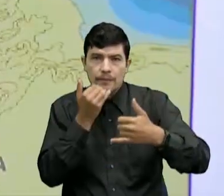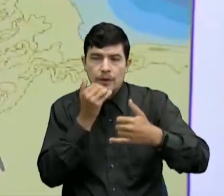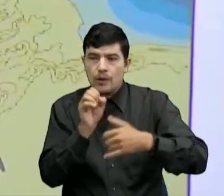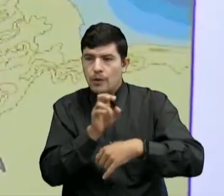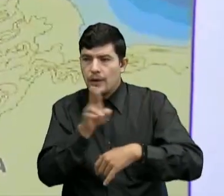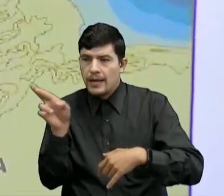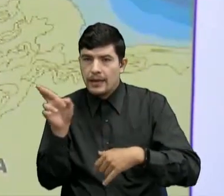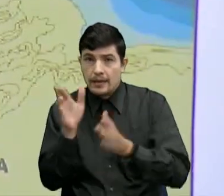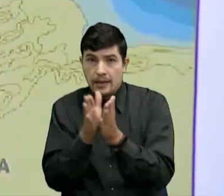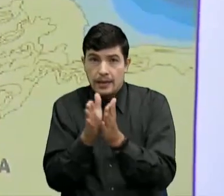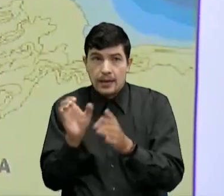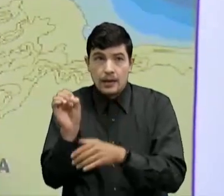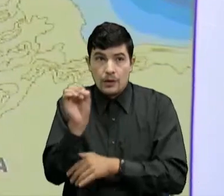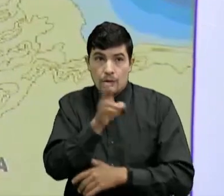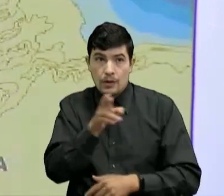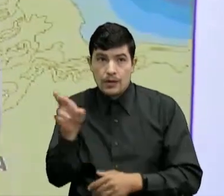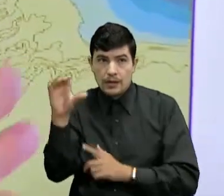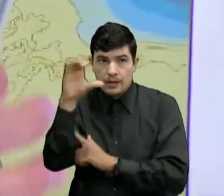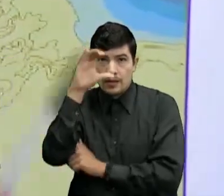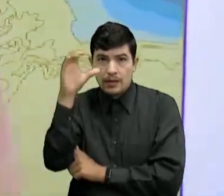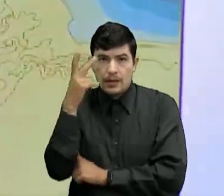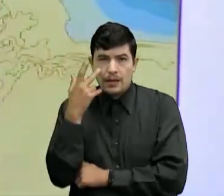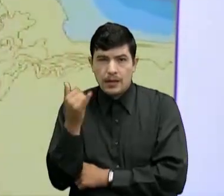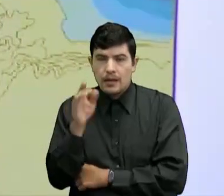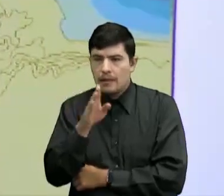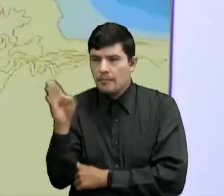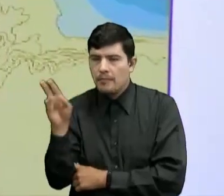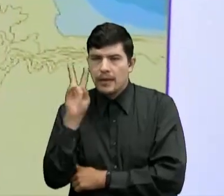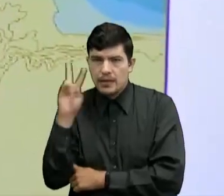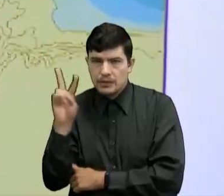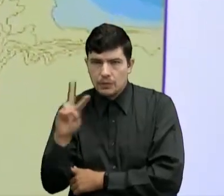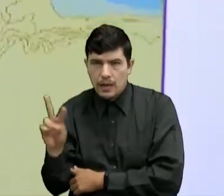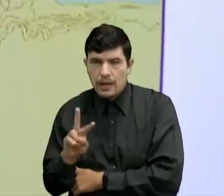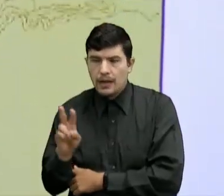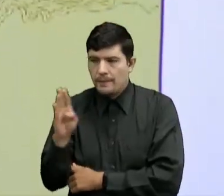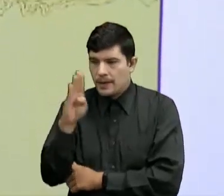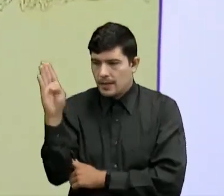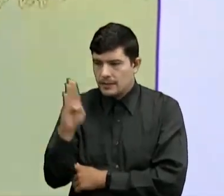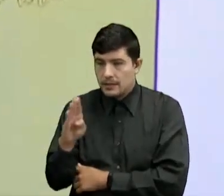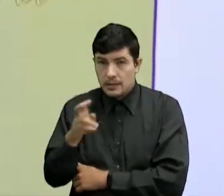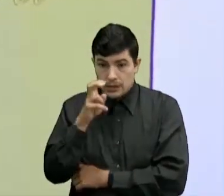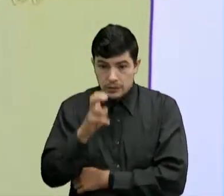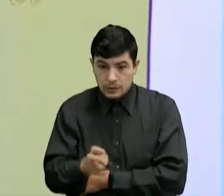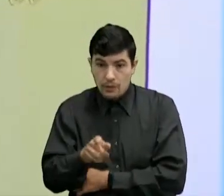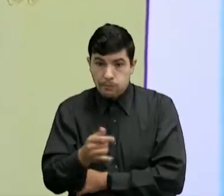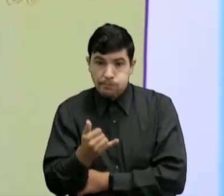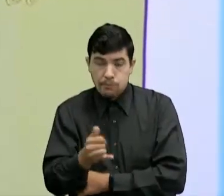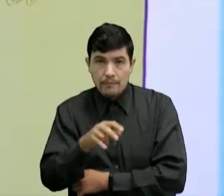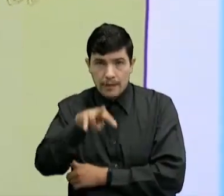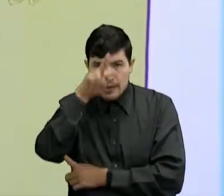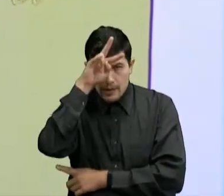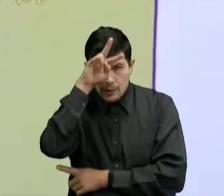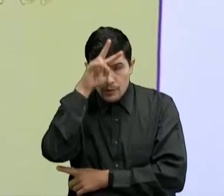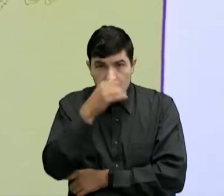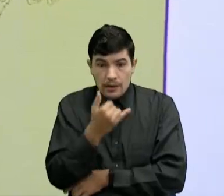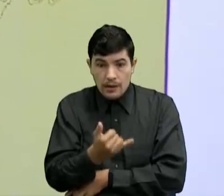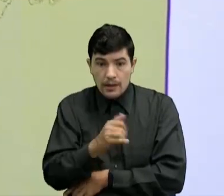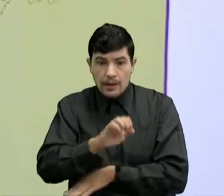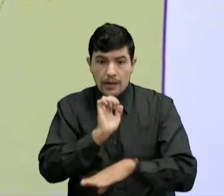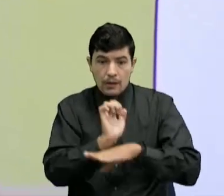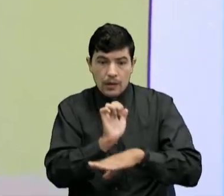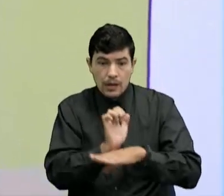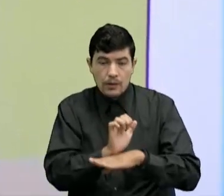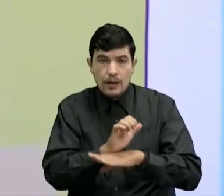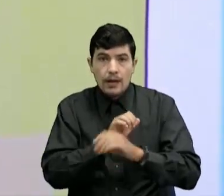fronteras De nuestro país Correcto Las fronteras Tenemos a Venezuela Parte de Brasil Al sur Tenemos a Perú Tenemos a Ecuador